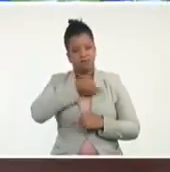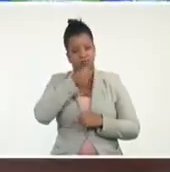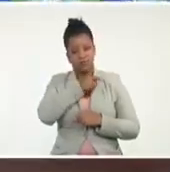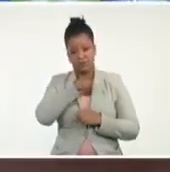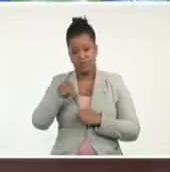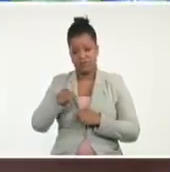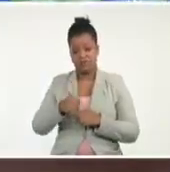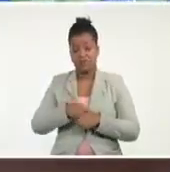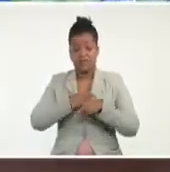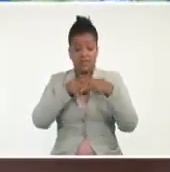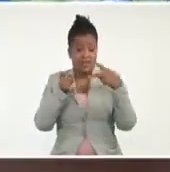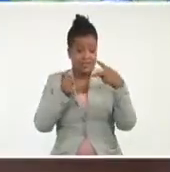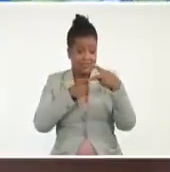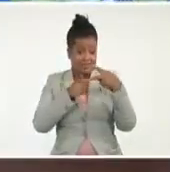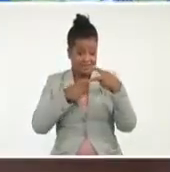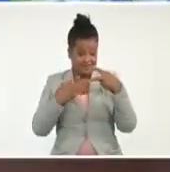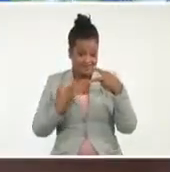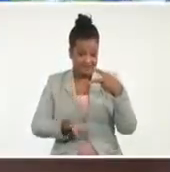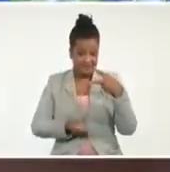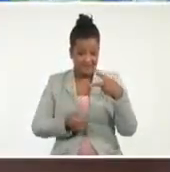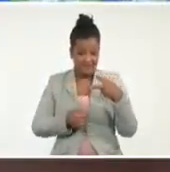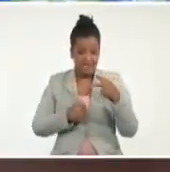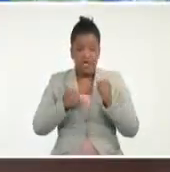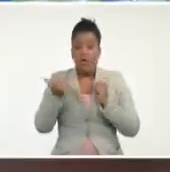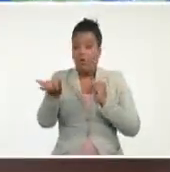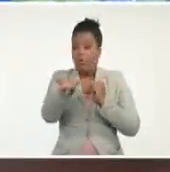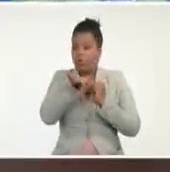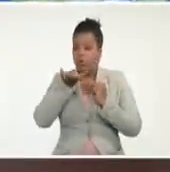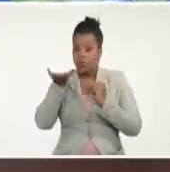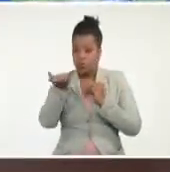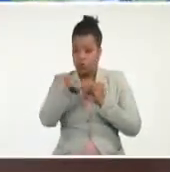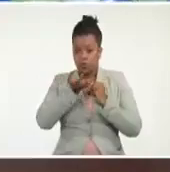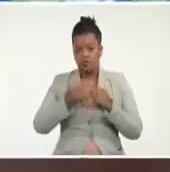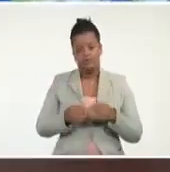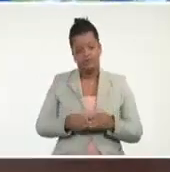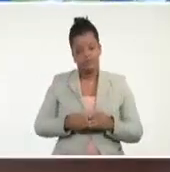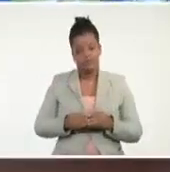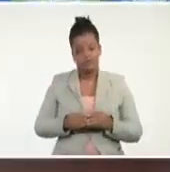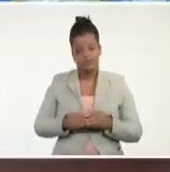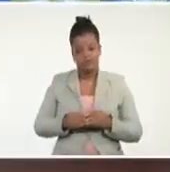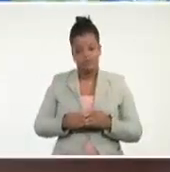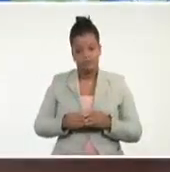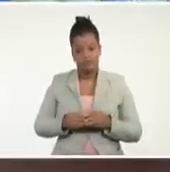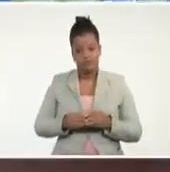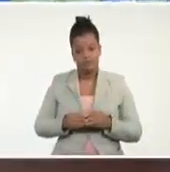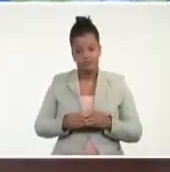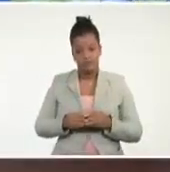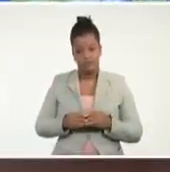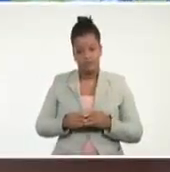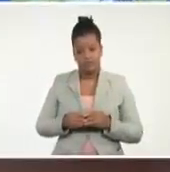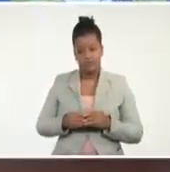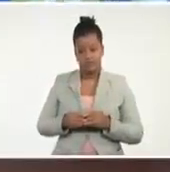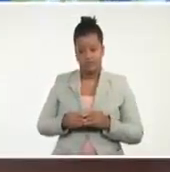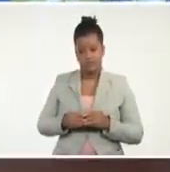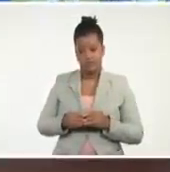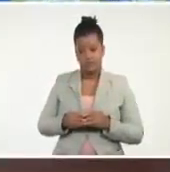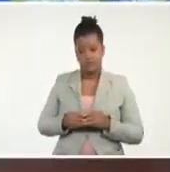Segundo lugar, los vientos. Porque estamos hablando del viento general. El fondo del viento general